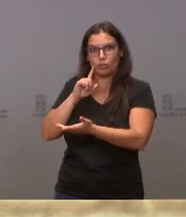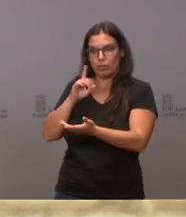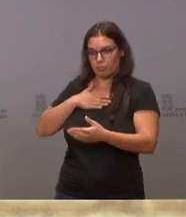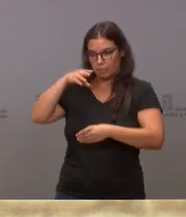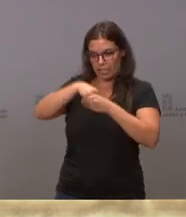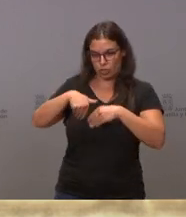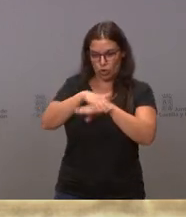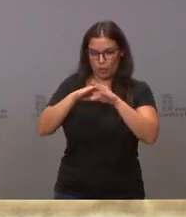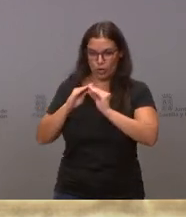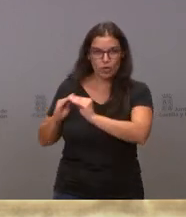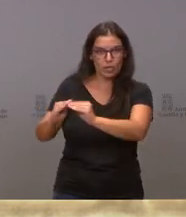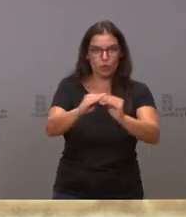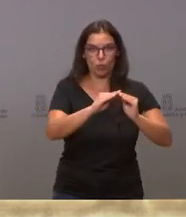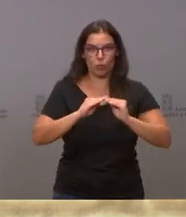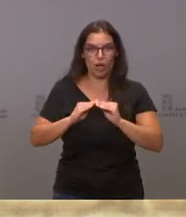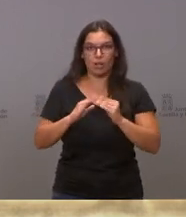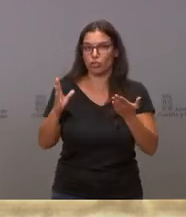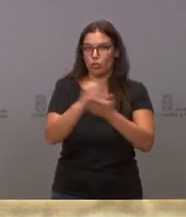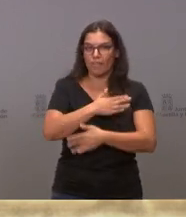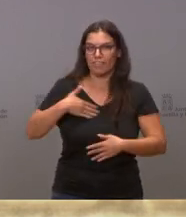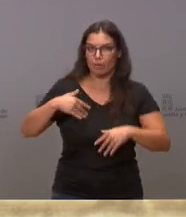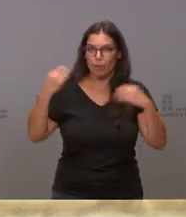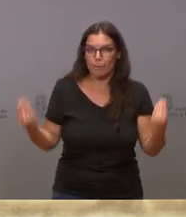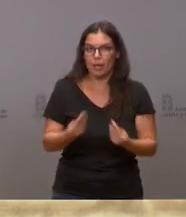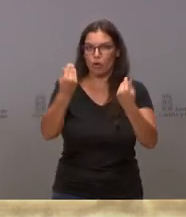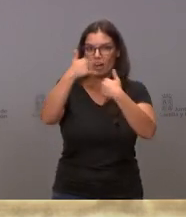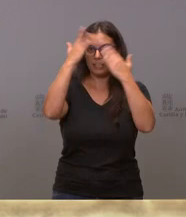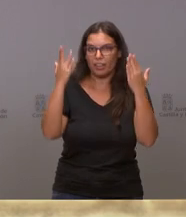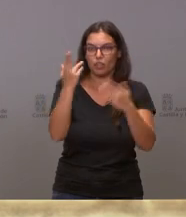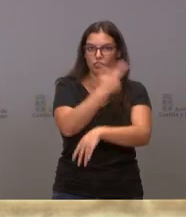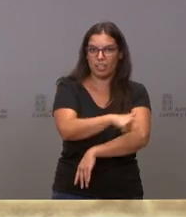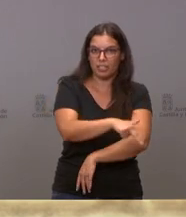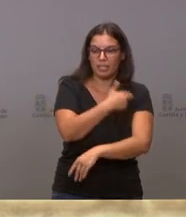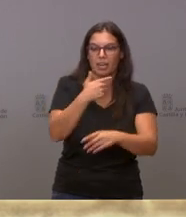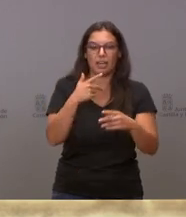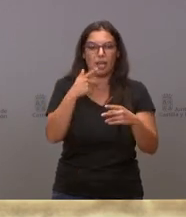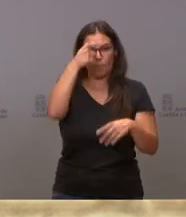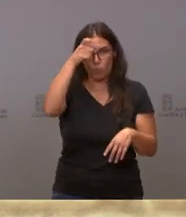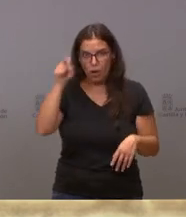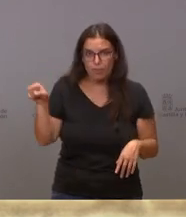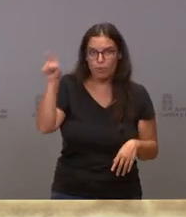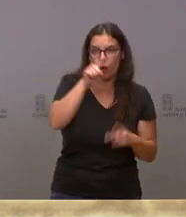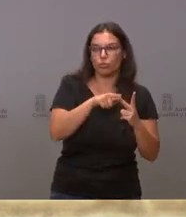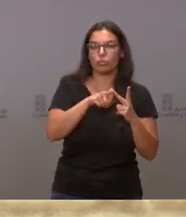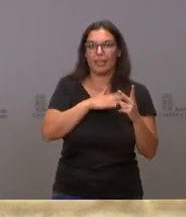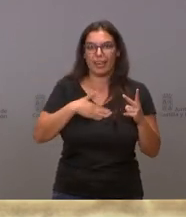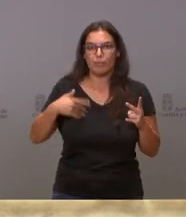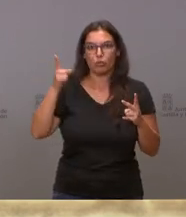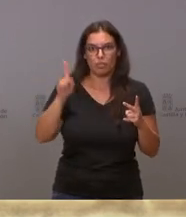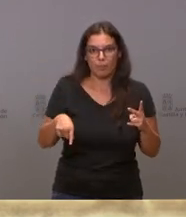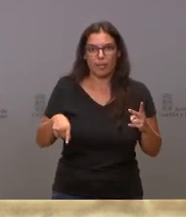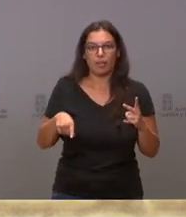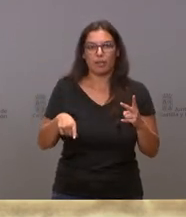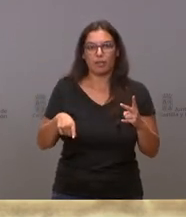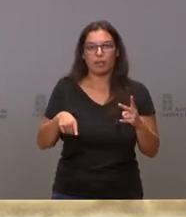Gobierno mejorar la asistencia sanitaria en el mundo rural, que haya, desde luego, mejores